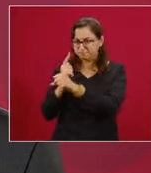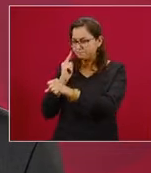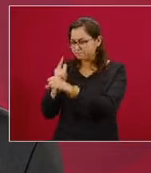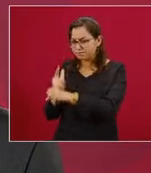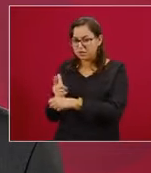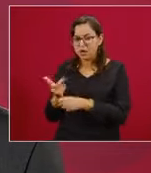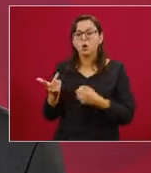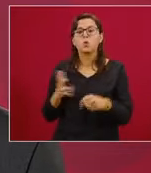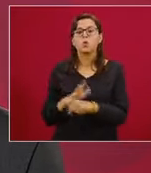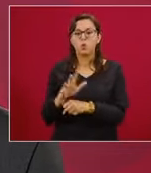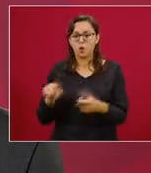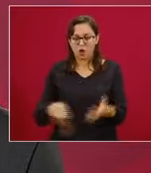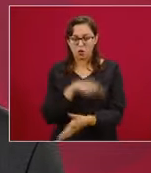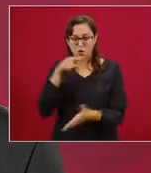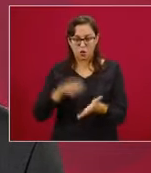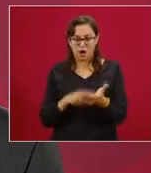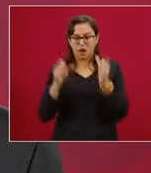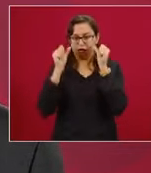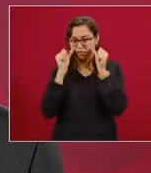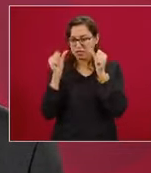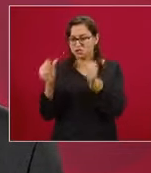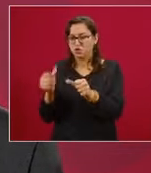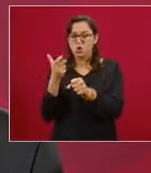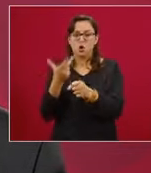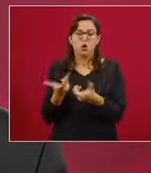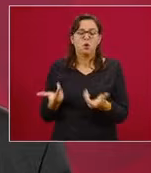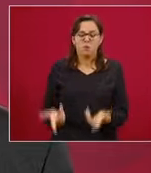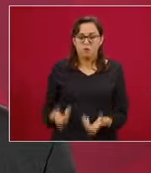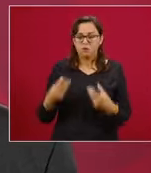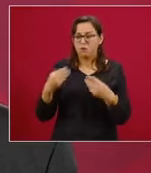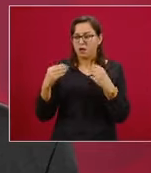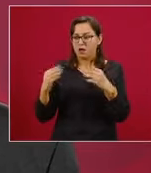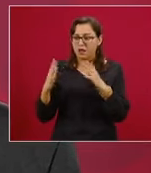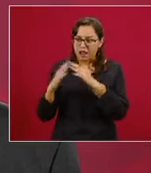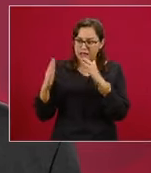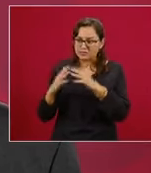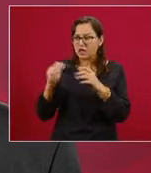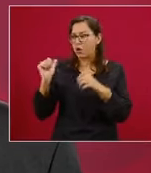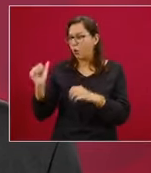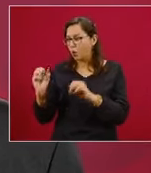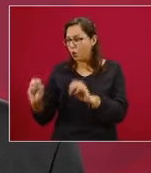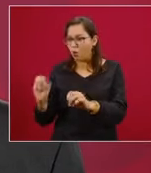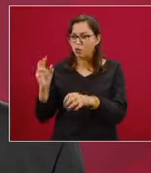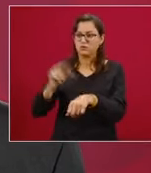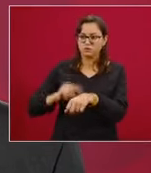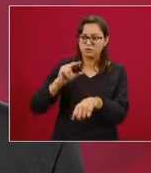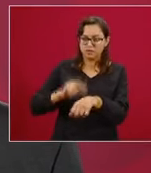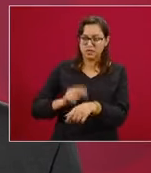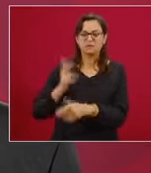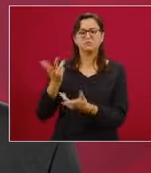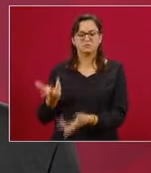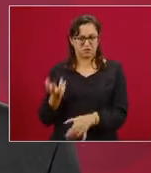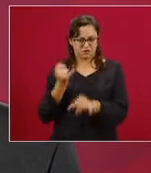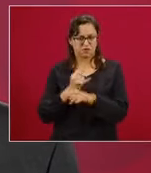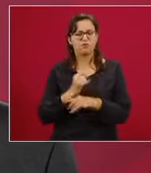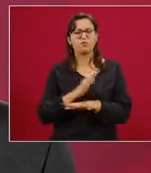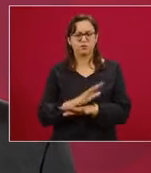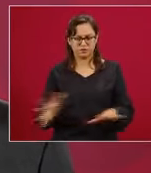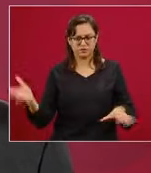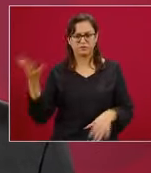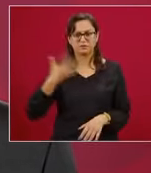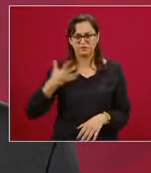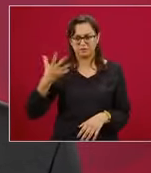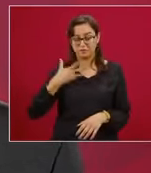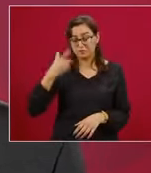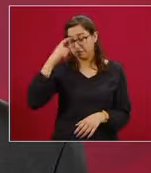en donde fueron atendidas, el lugar donde residen, brinda información sumamente valiosa para las acciones de prevención y